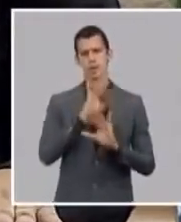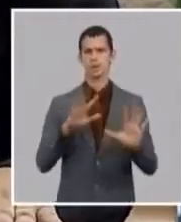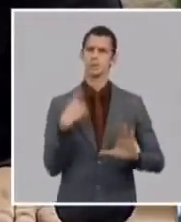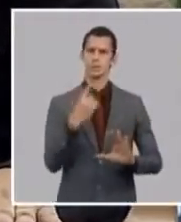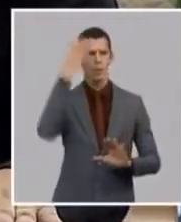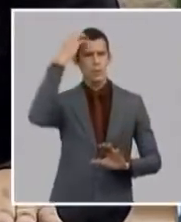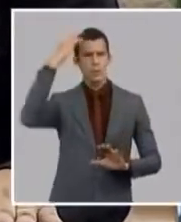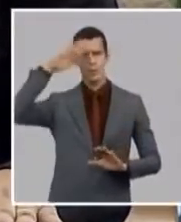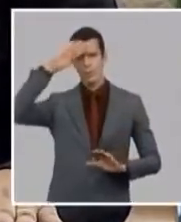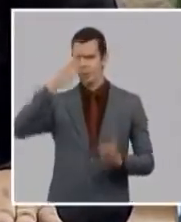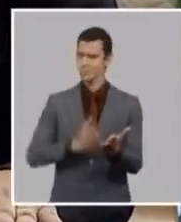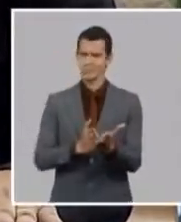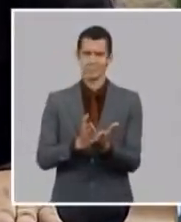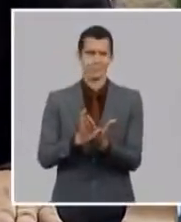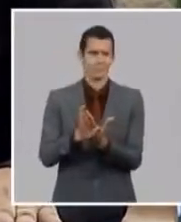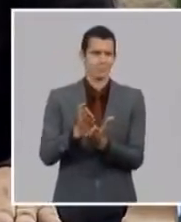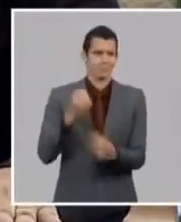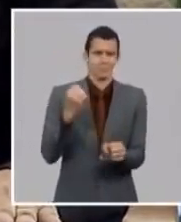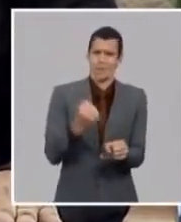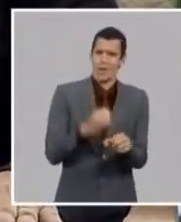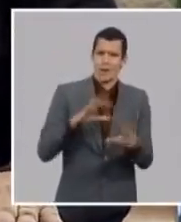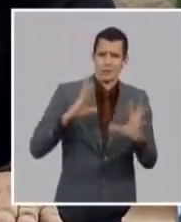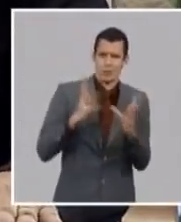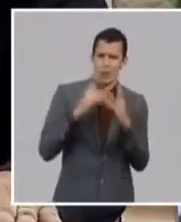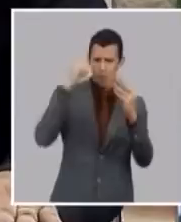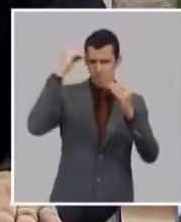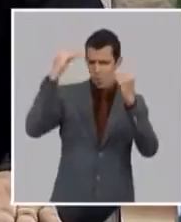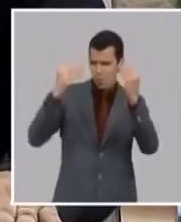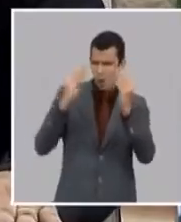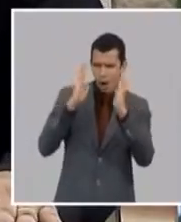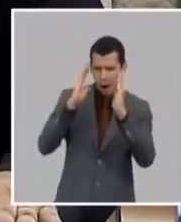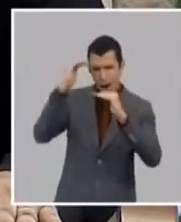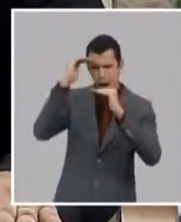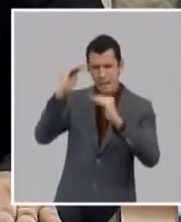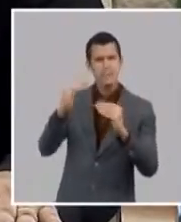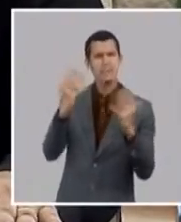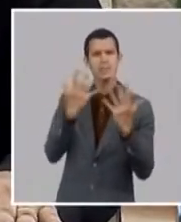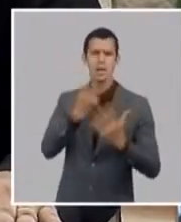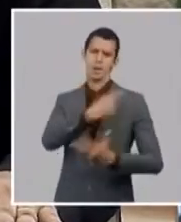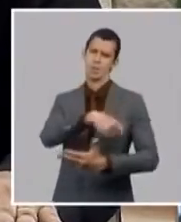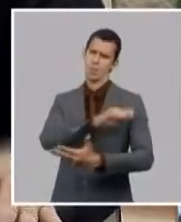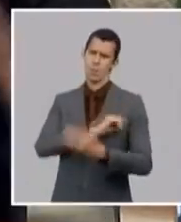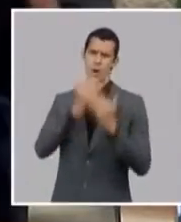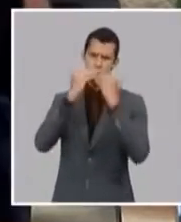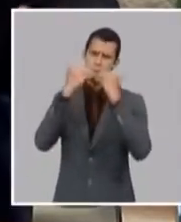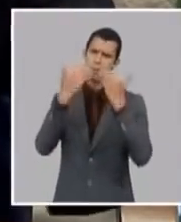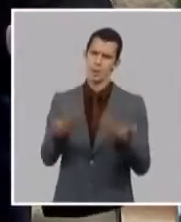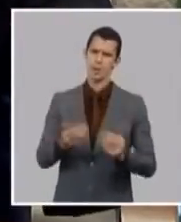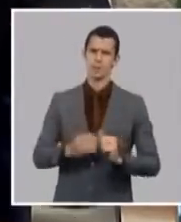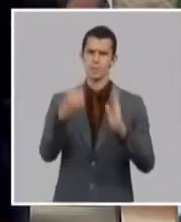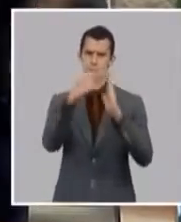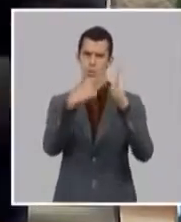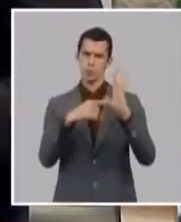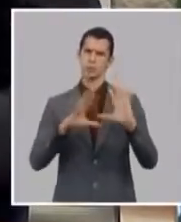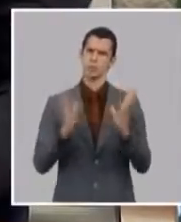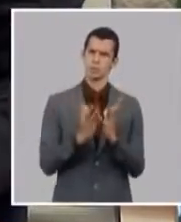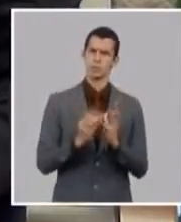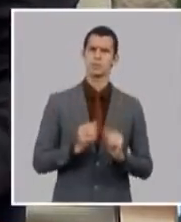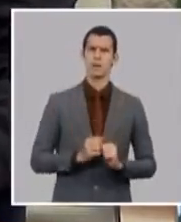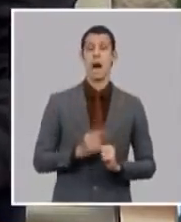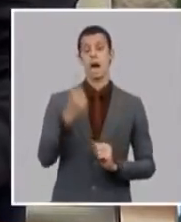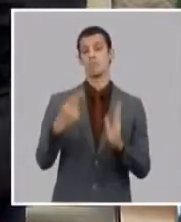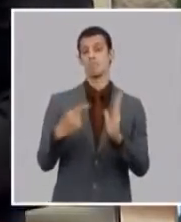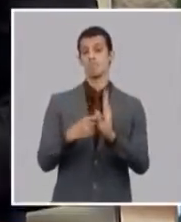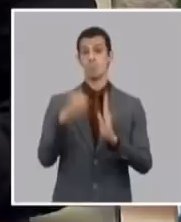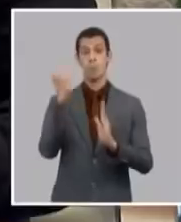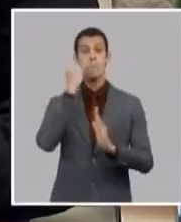vivo sigue no solamente preocupado sino ocupado de todos los asuntos importantes y por supuesto con las prioridades